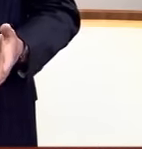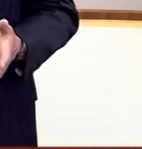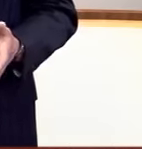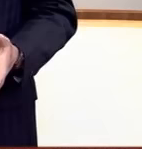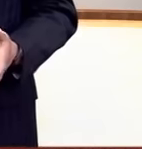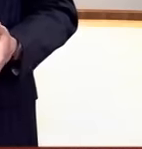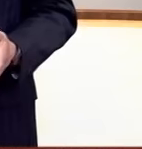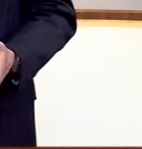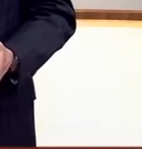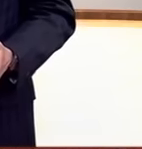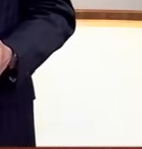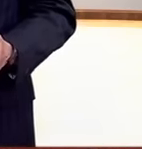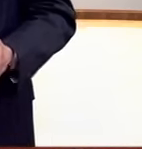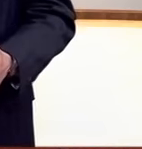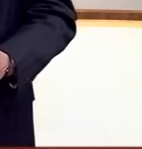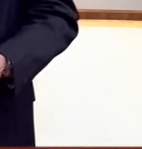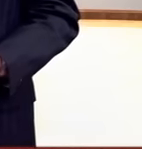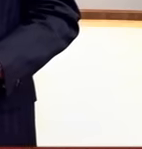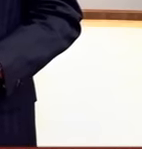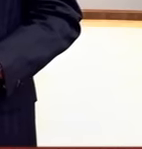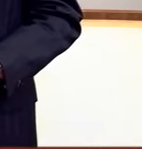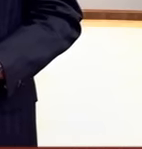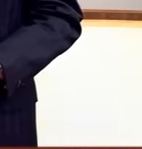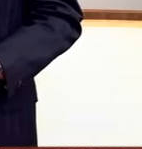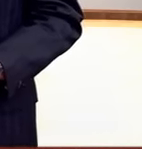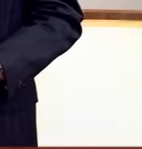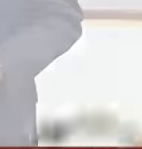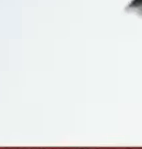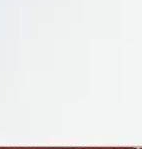Nos dará tranquilidad En el largo plazo